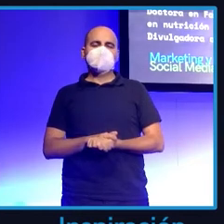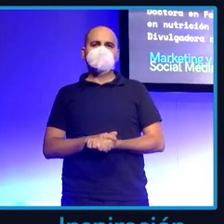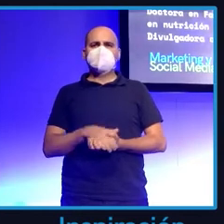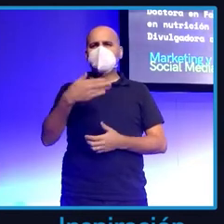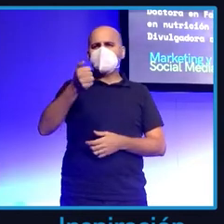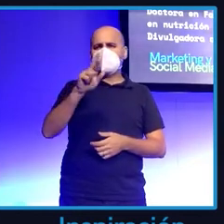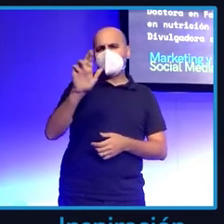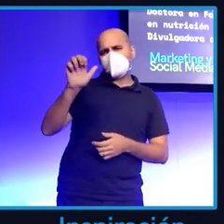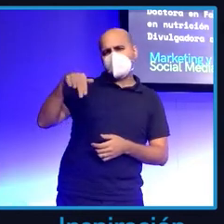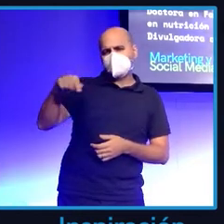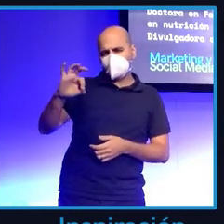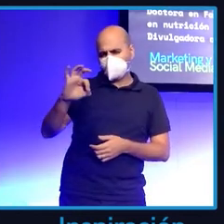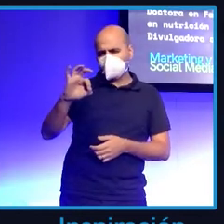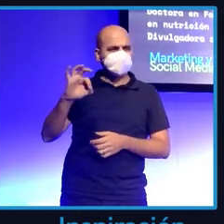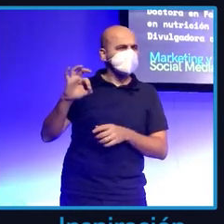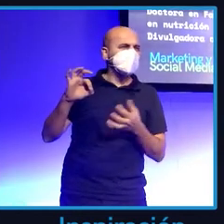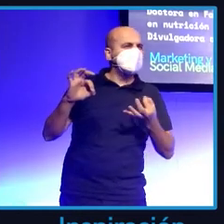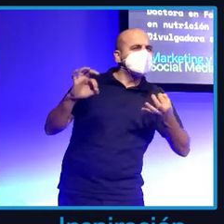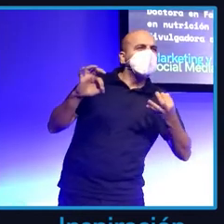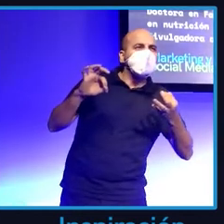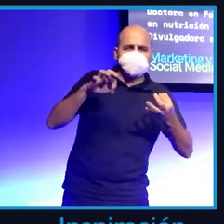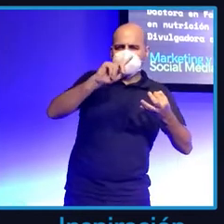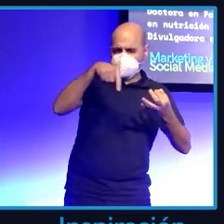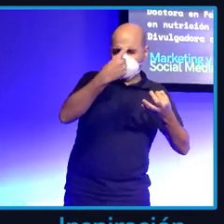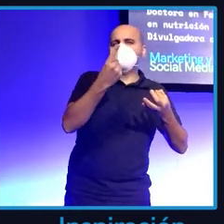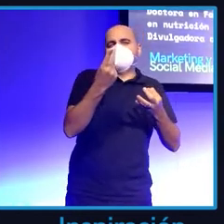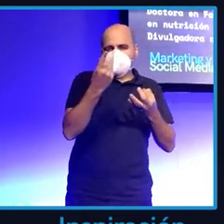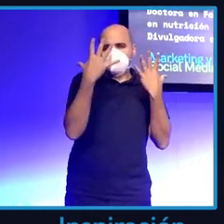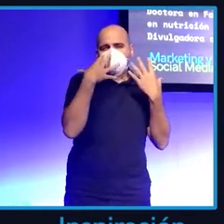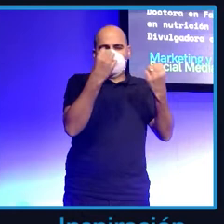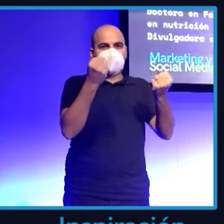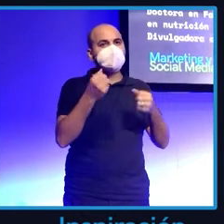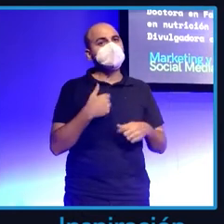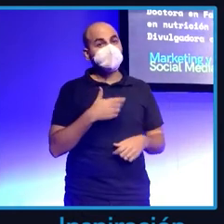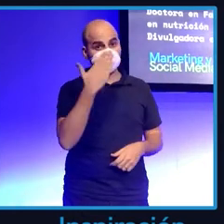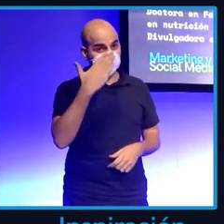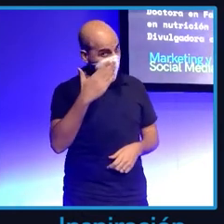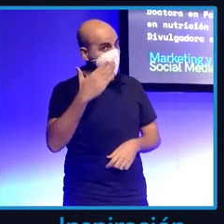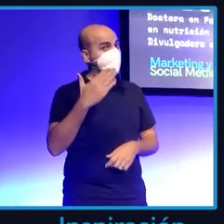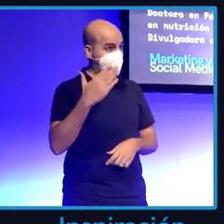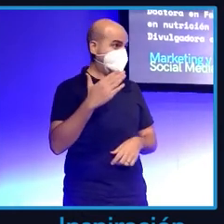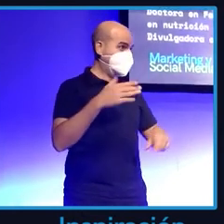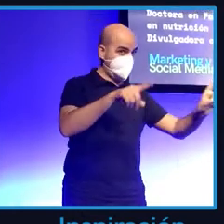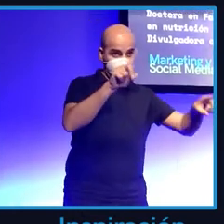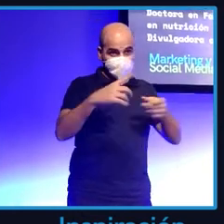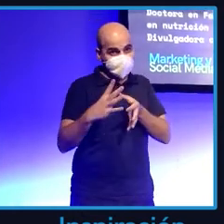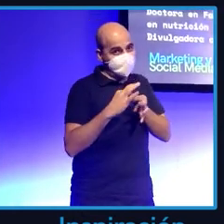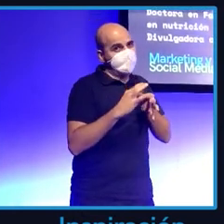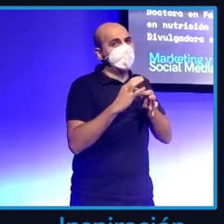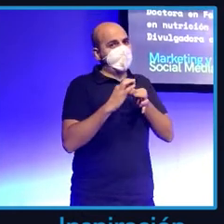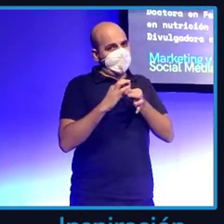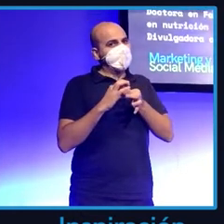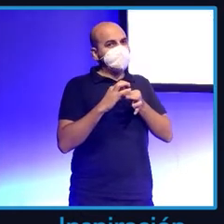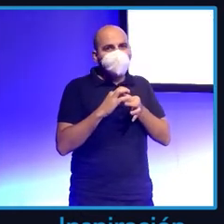hablando, luego lo vais a entender perfectamente. Me habéis decepcionado, pero bueno, aún así, por deferencia a los demás voy a